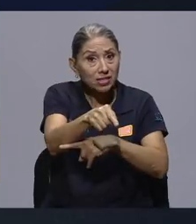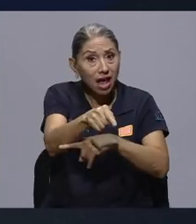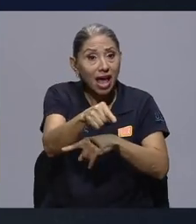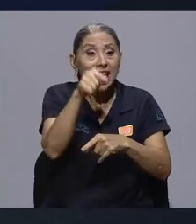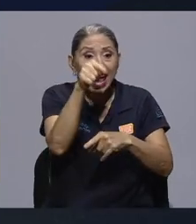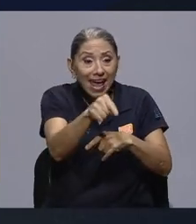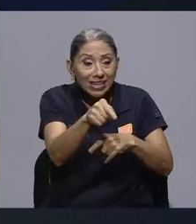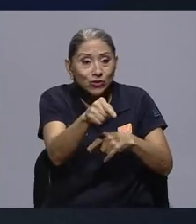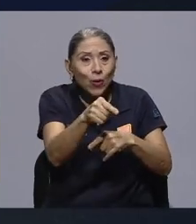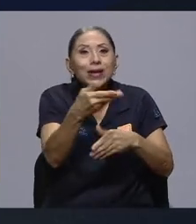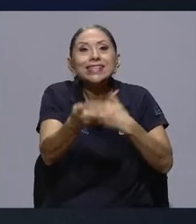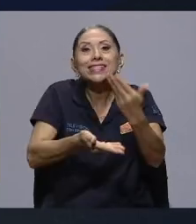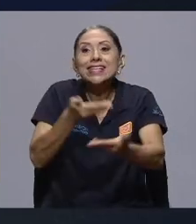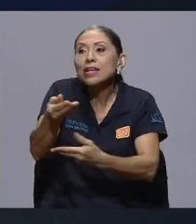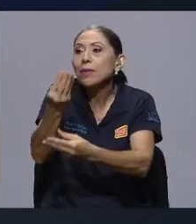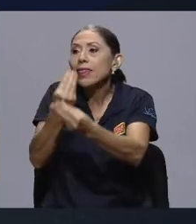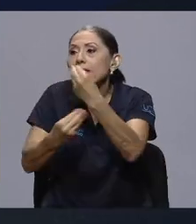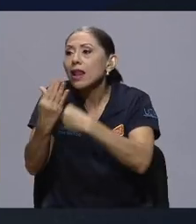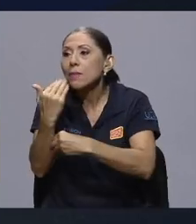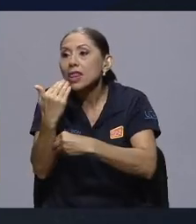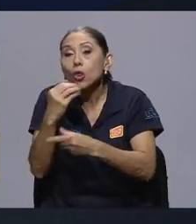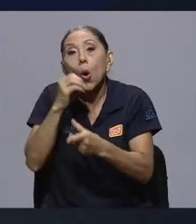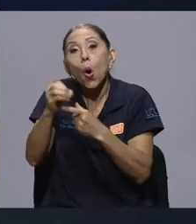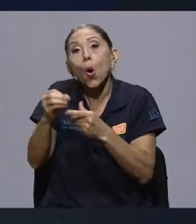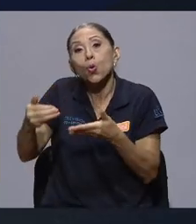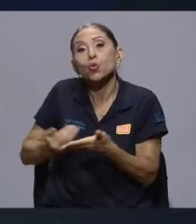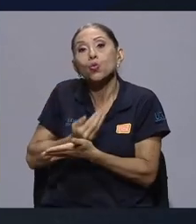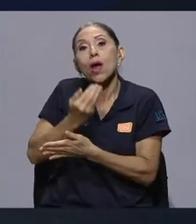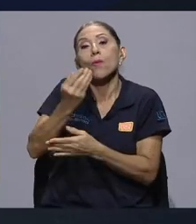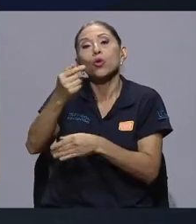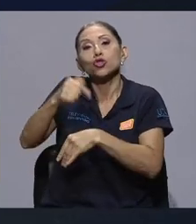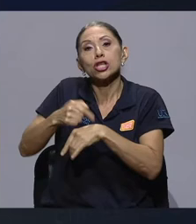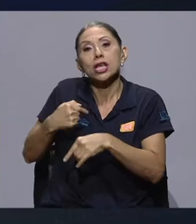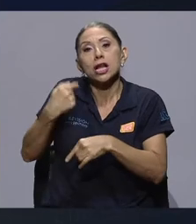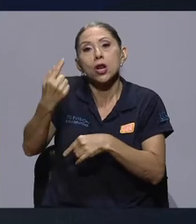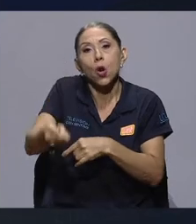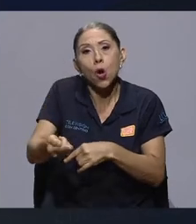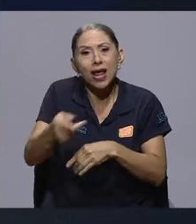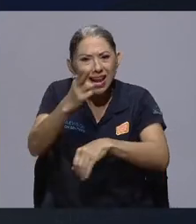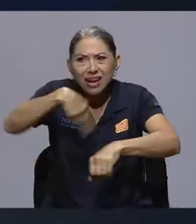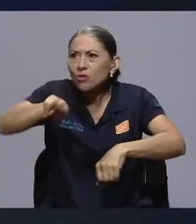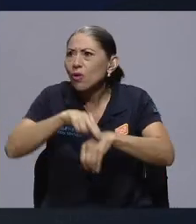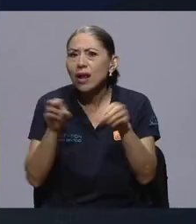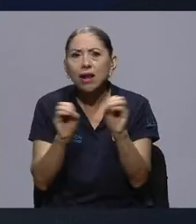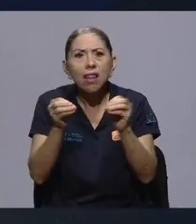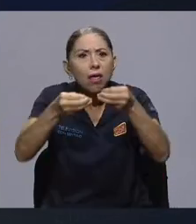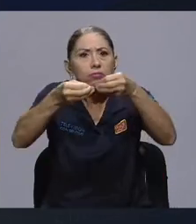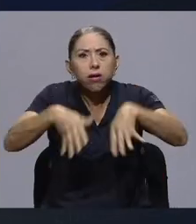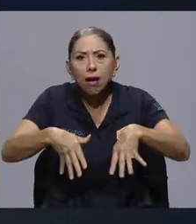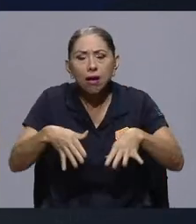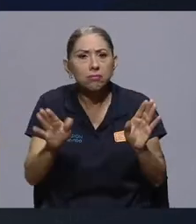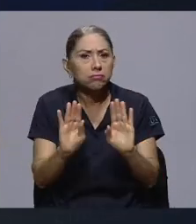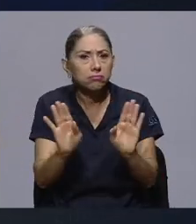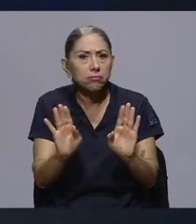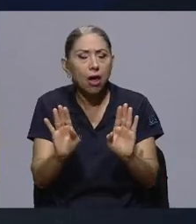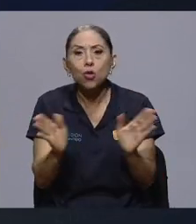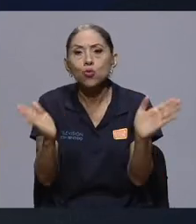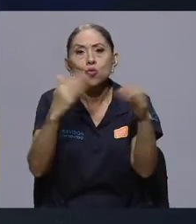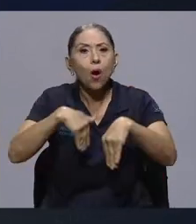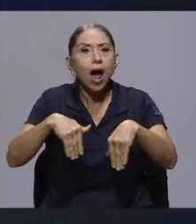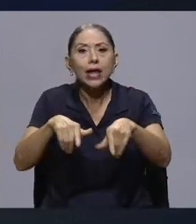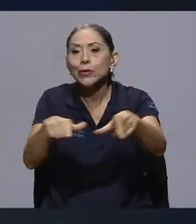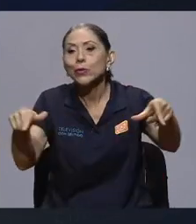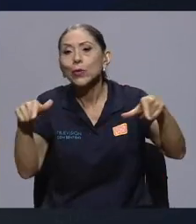de alimento o para iniciar un nuevo ciclo. En la naturaleza no se desperdicia nada. Nada sobra, no hay un lugar donde se